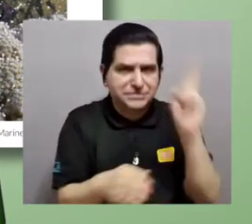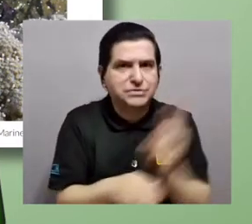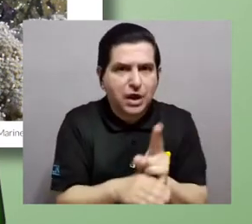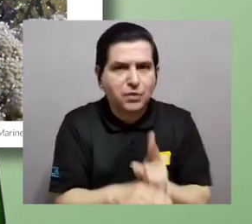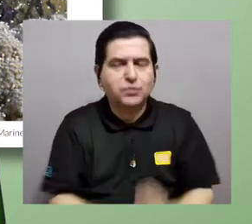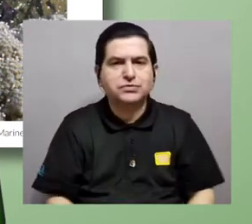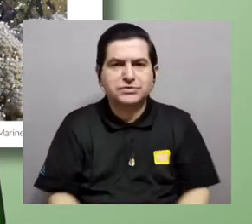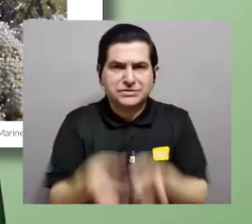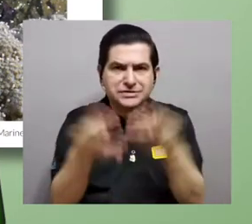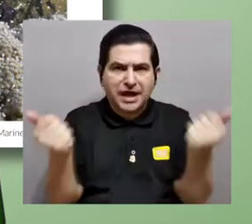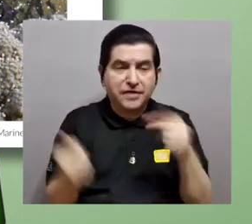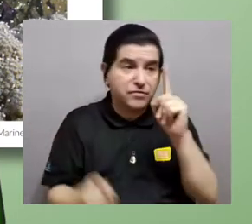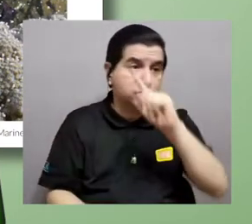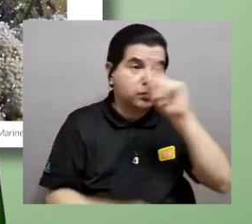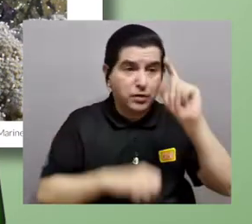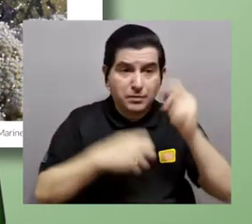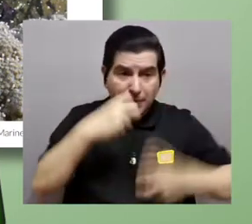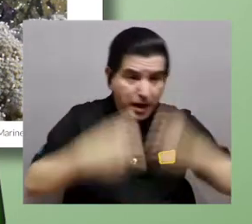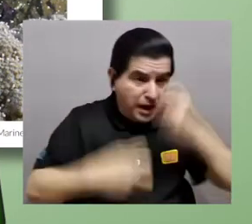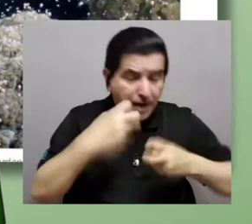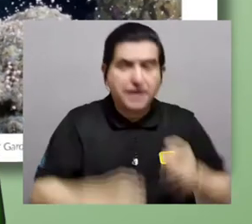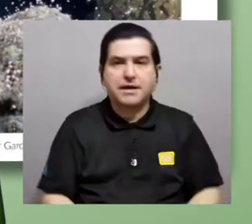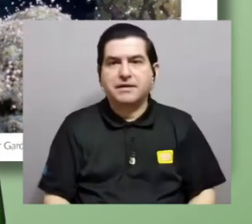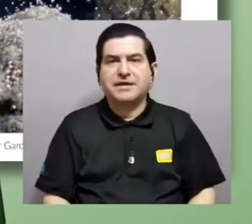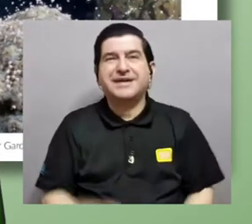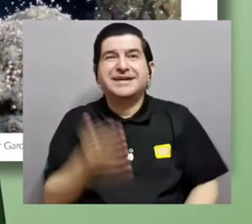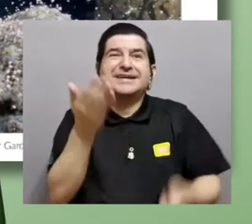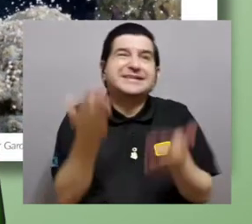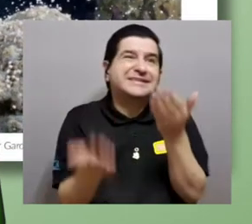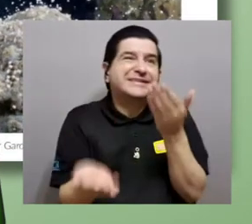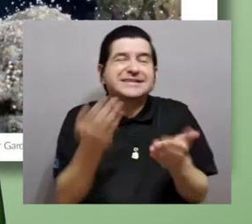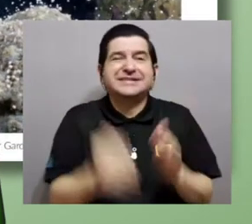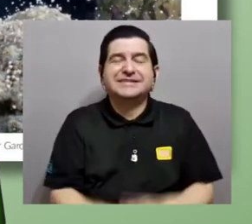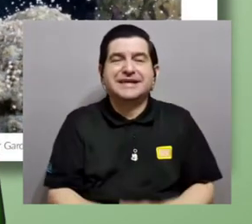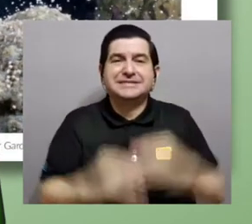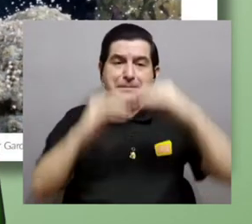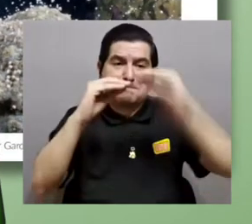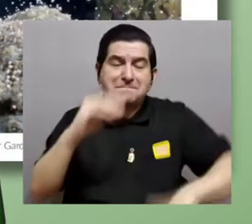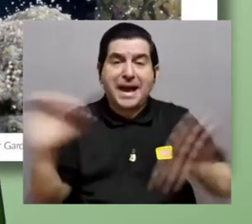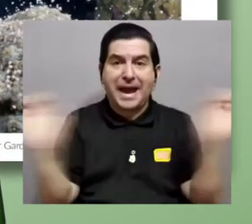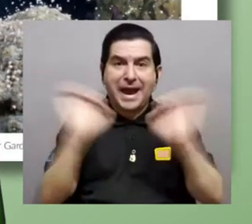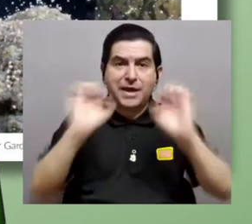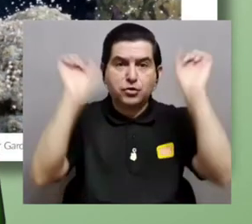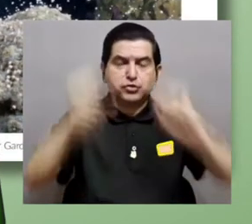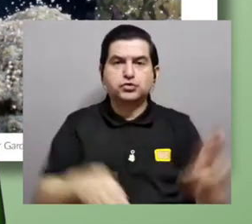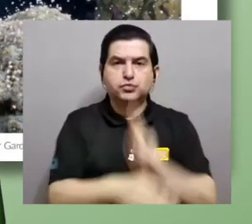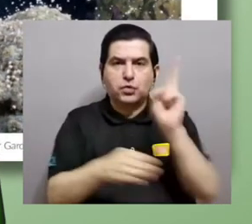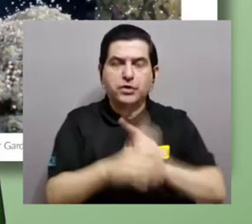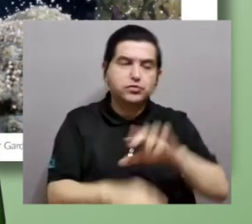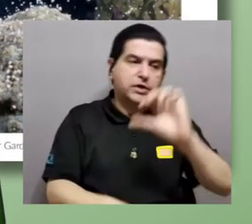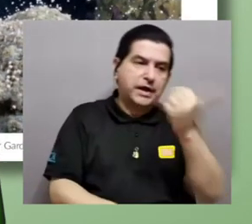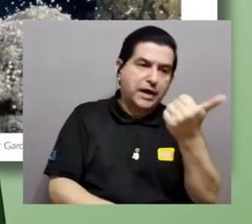resolver uno de estos problemas, queda menos energía disponible para invertir en el otro.